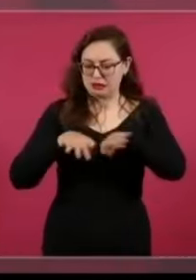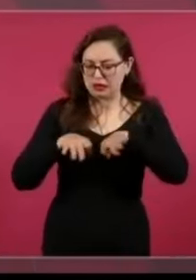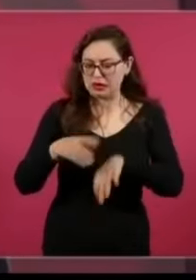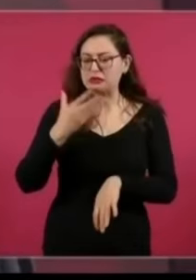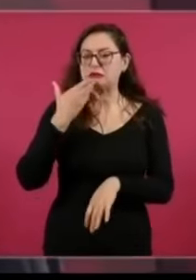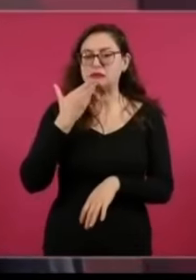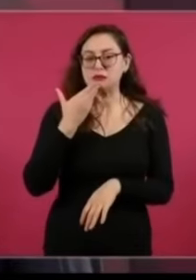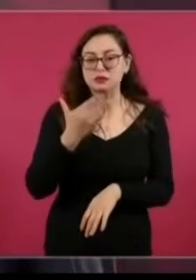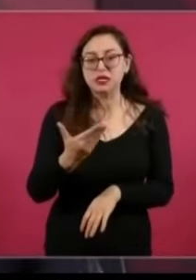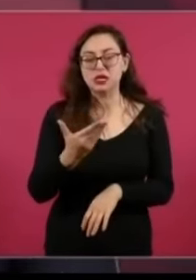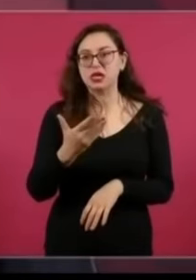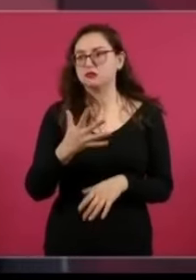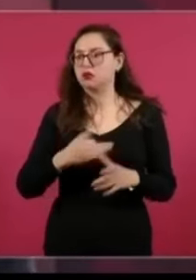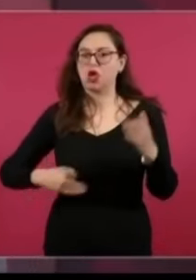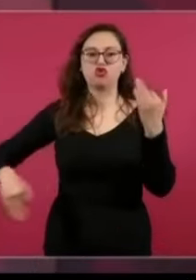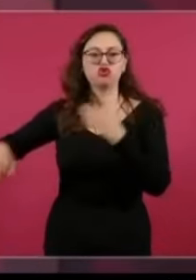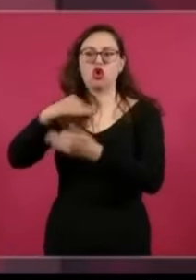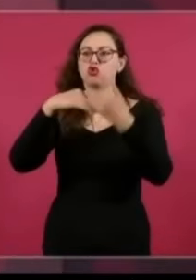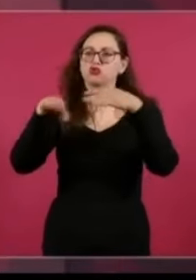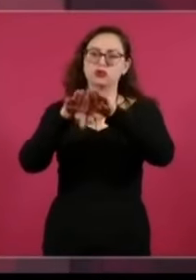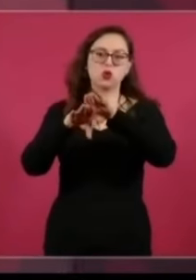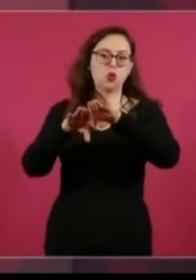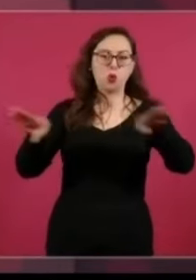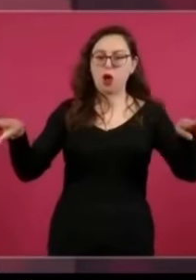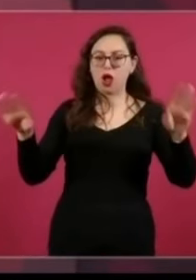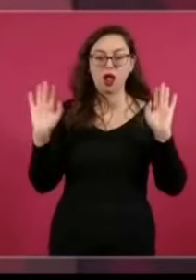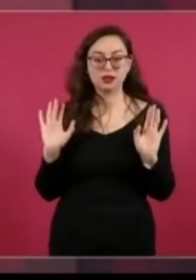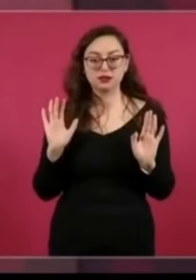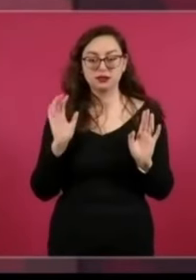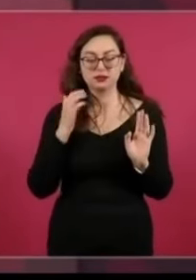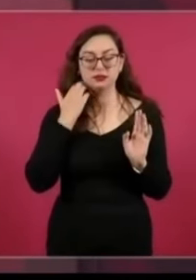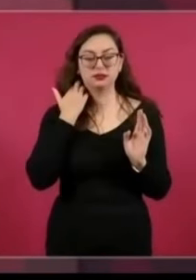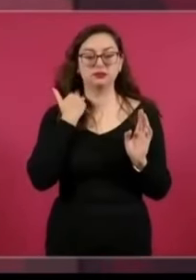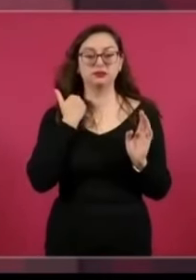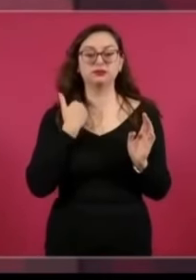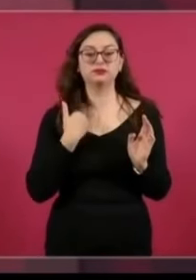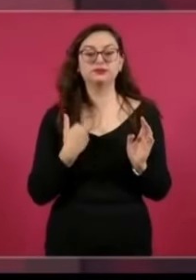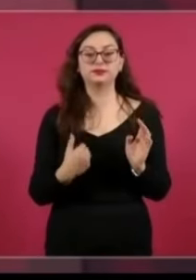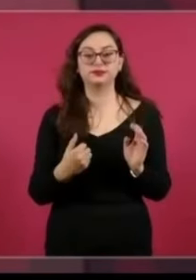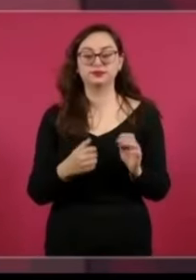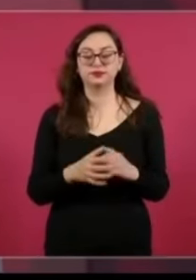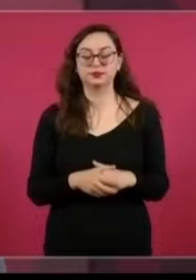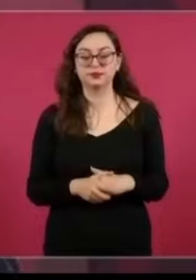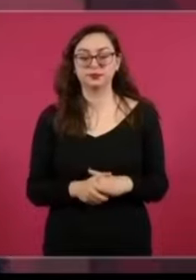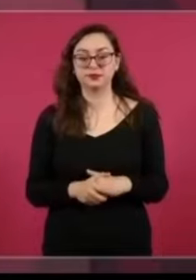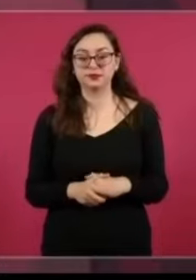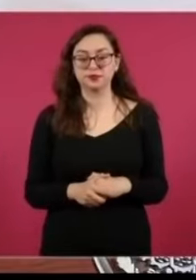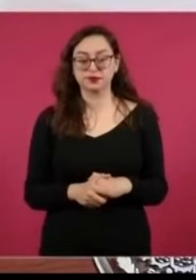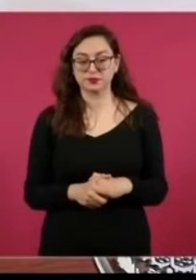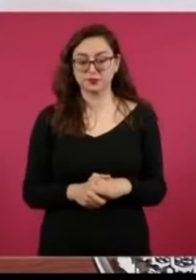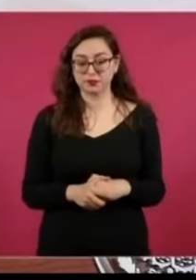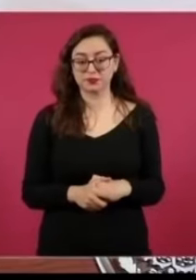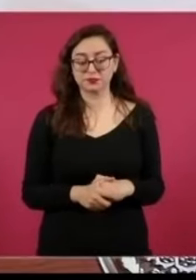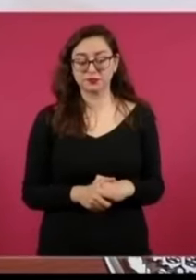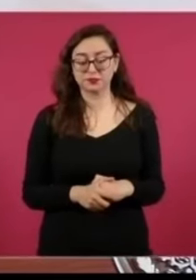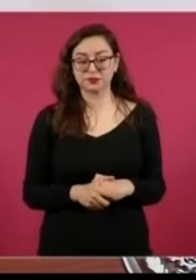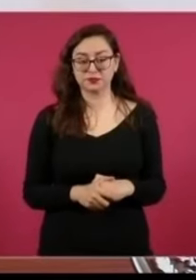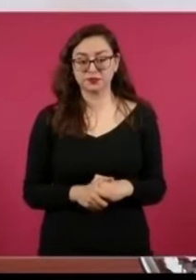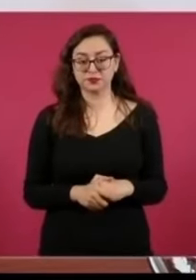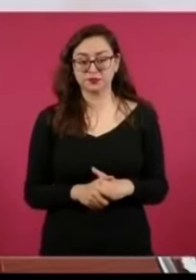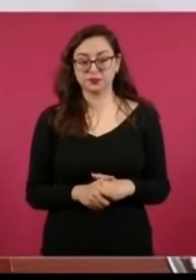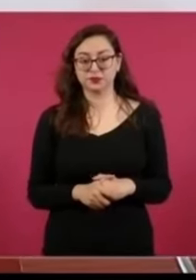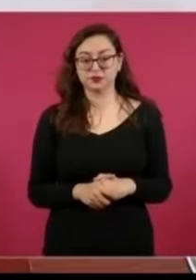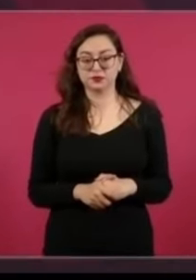en las conferencias matutinas, hoy fue quizá la más brutal, ya había develado los nombres de